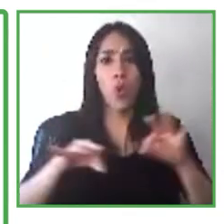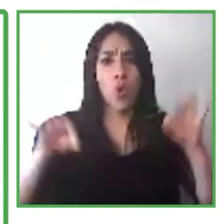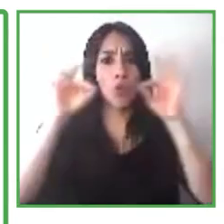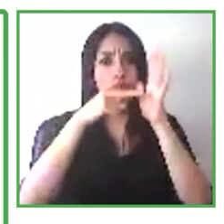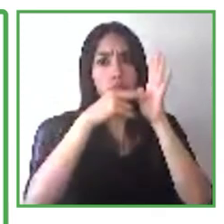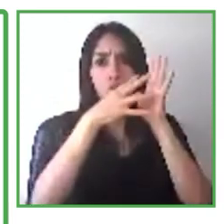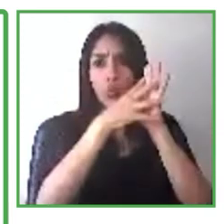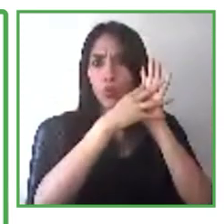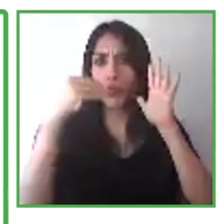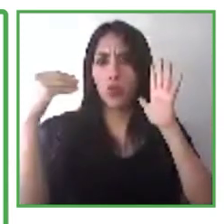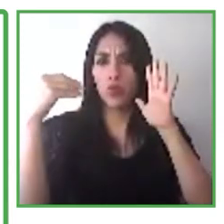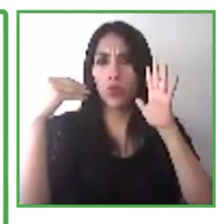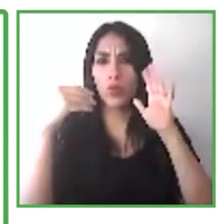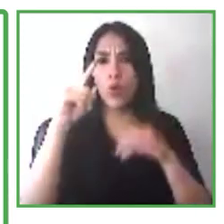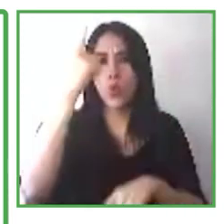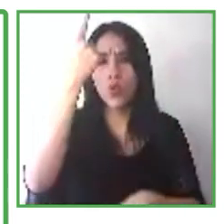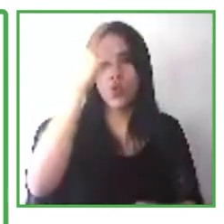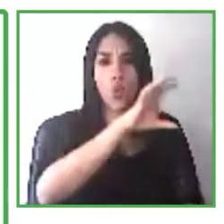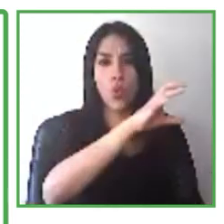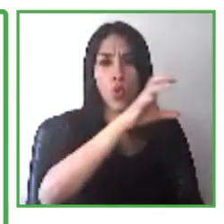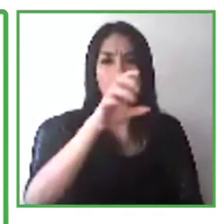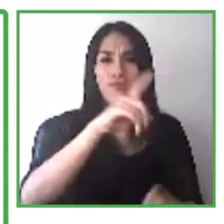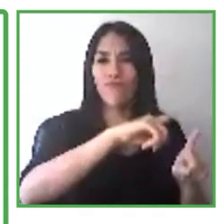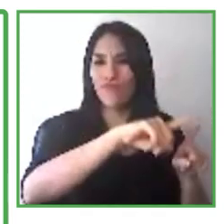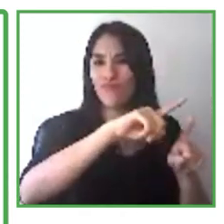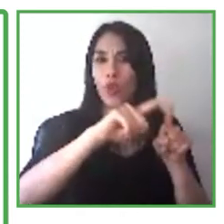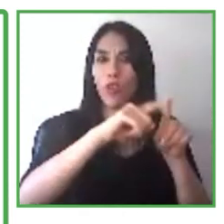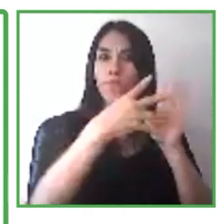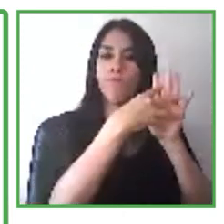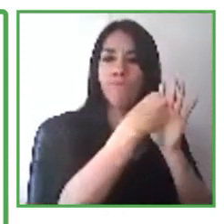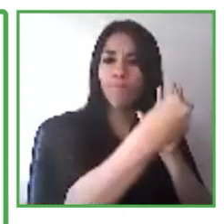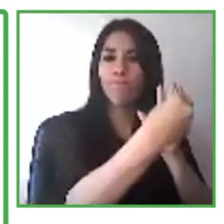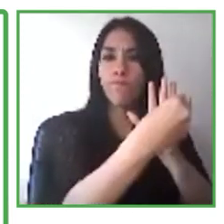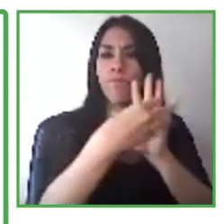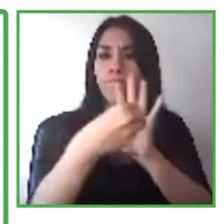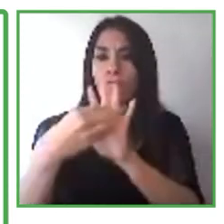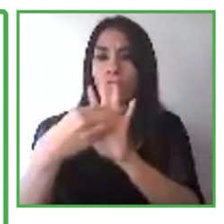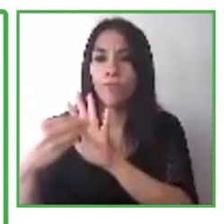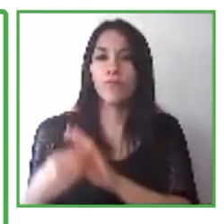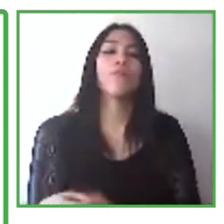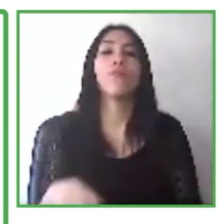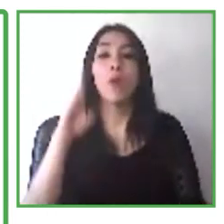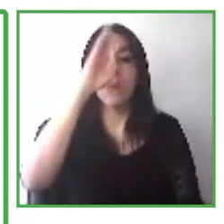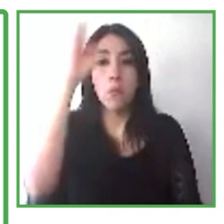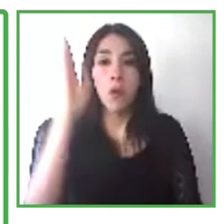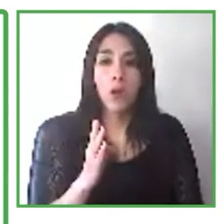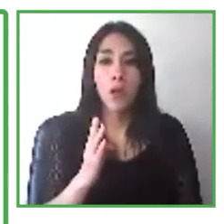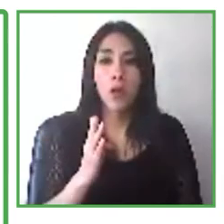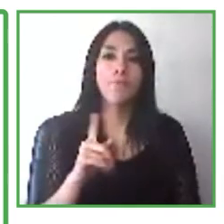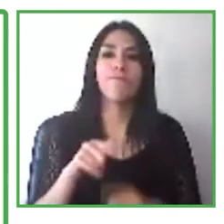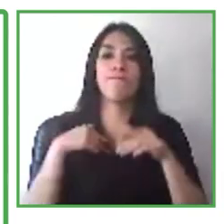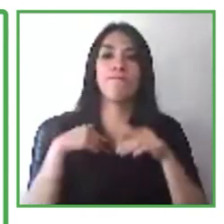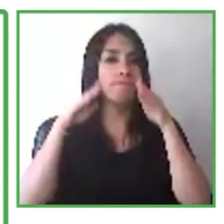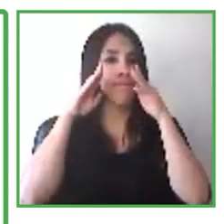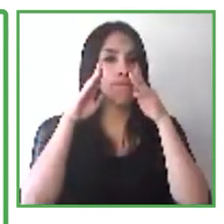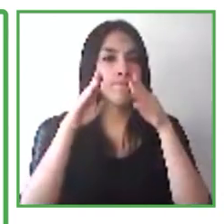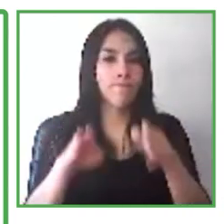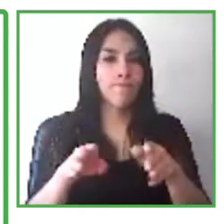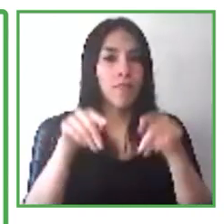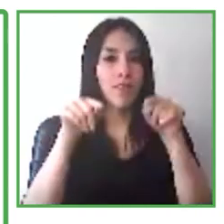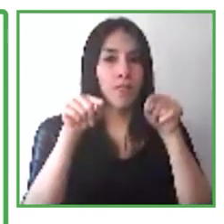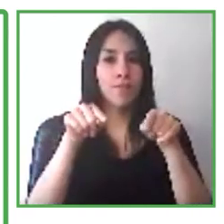a través de ellos nos enfocamos con gente con discapacidades. En Chile, en Colombia, en México, también nos